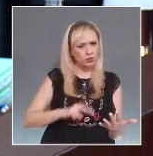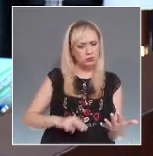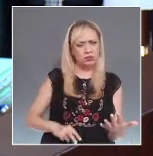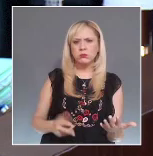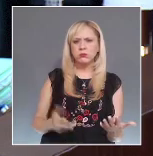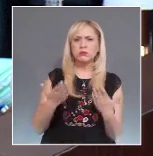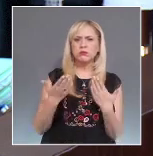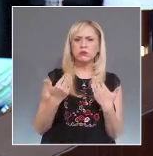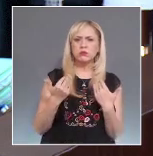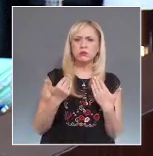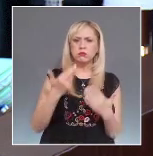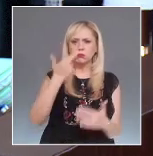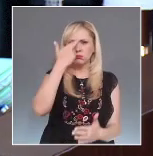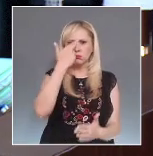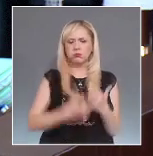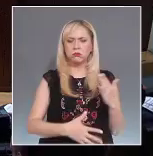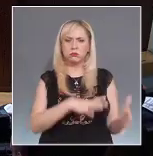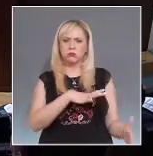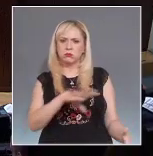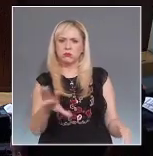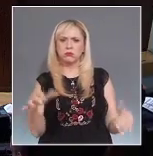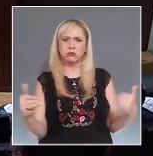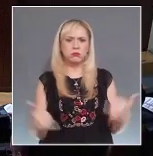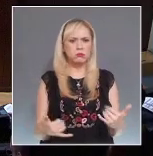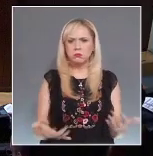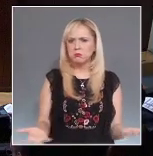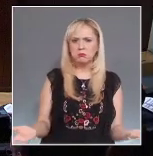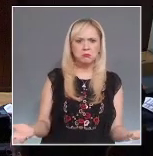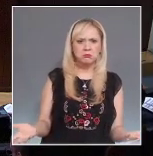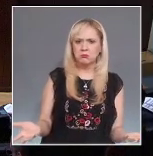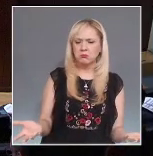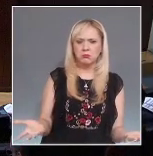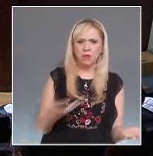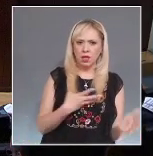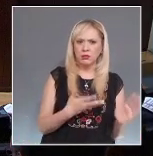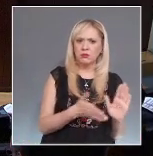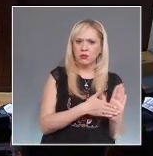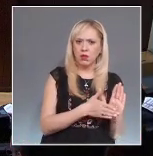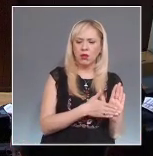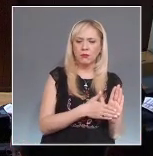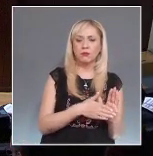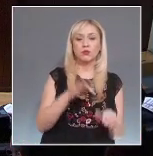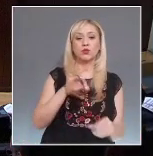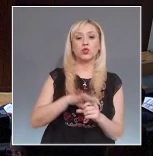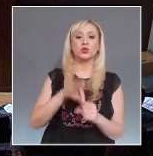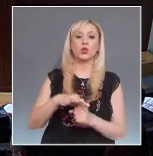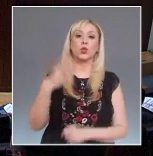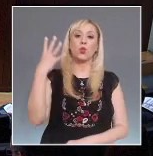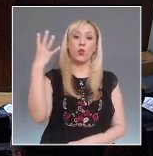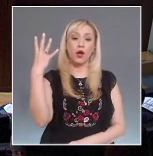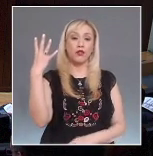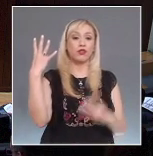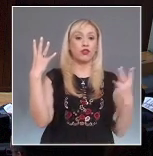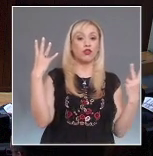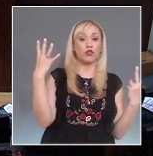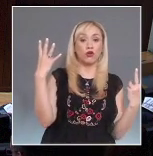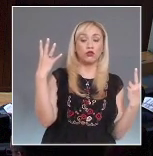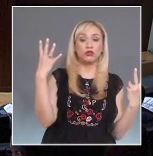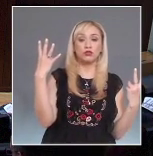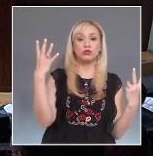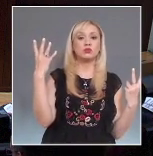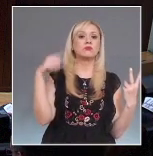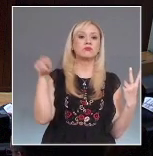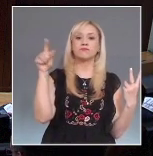esa omisión legislativa que se controvierte. Al final, por mayoría de cuatro votos a dos, se determinó que no existe la omisión